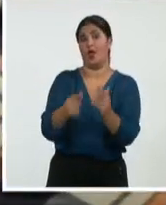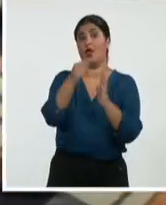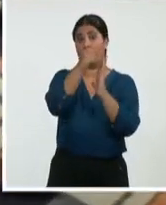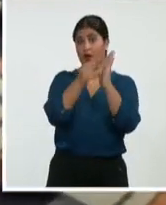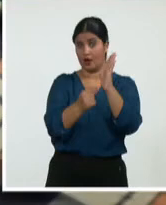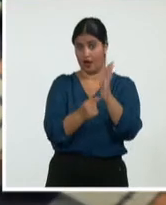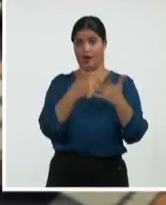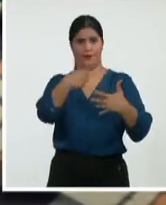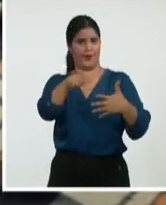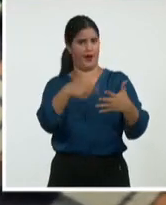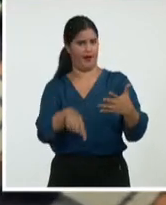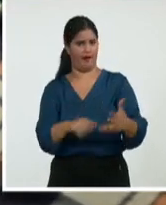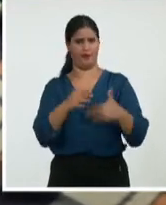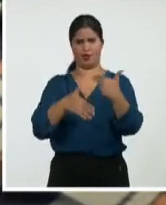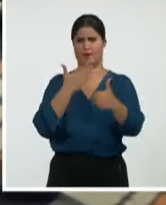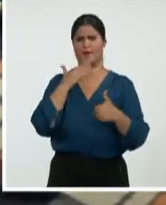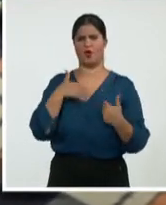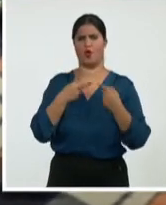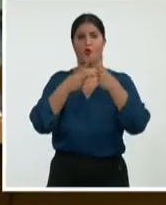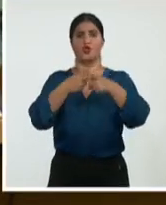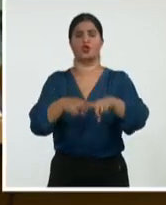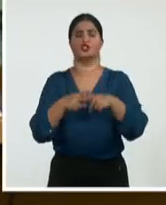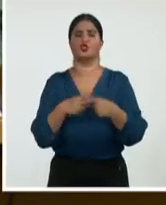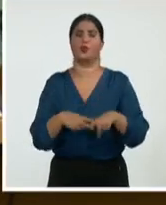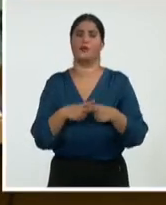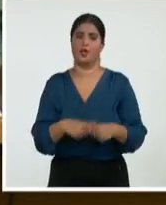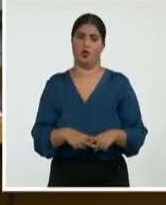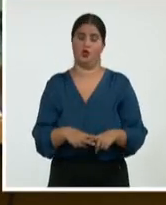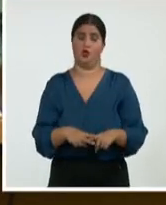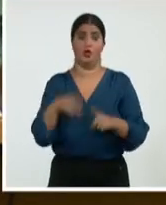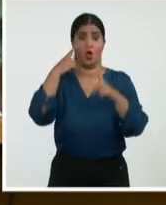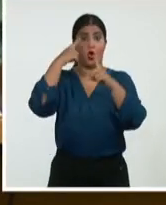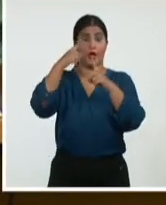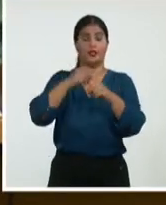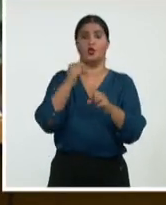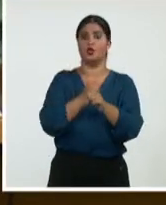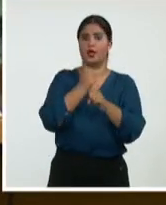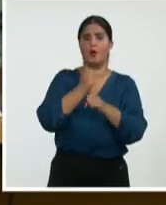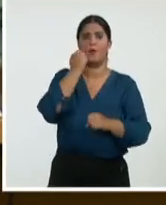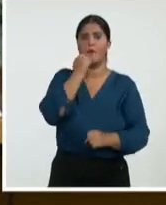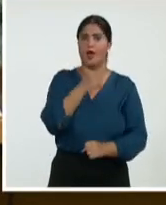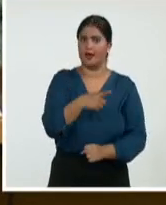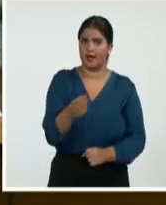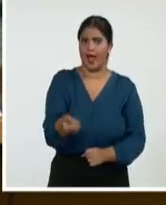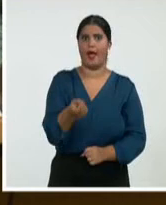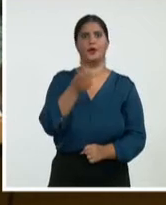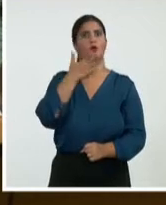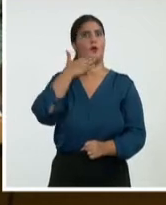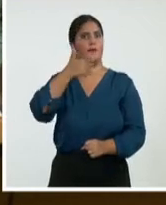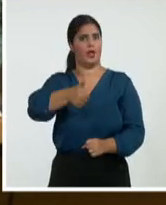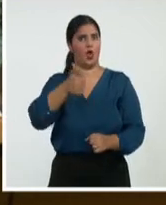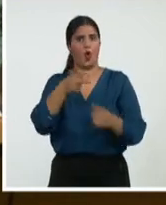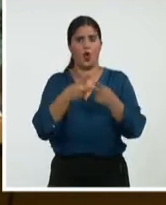Ahora hay que competir, hay que competir. ¿Quién lo hace con más eficiencia? ¿Quién tiene más calidad? Nosotros tenemos que resolver